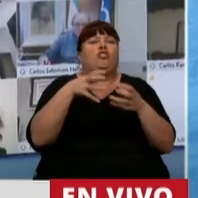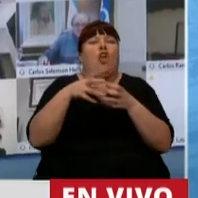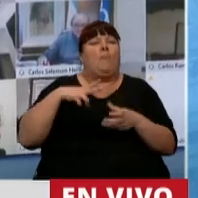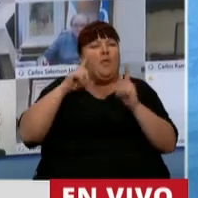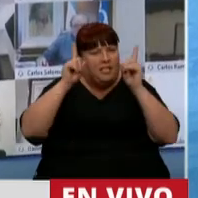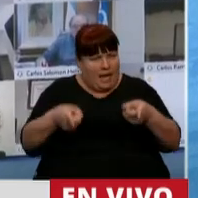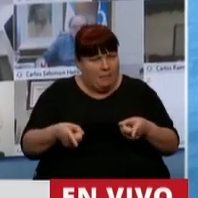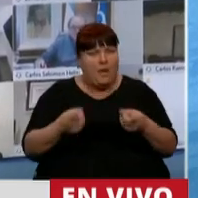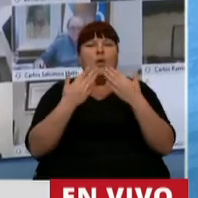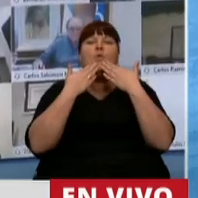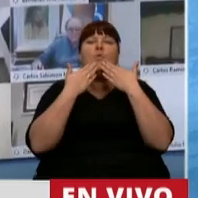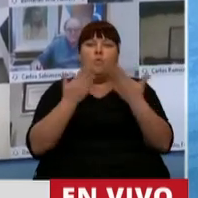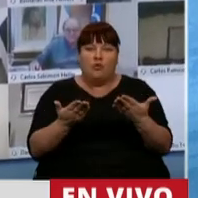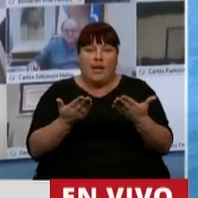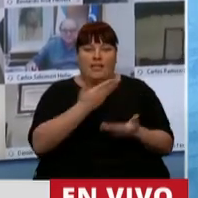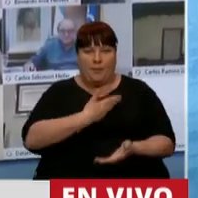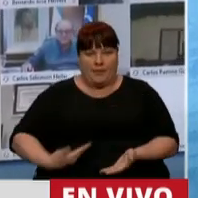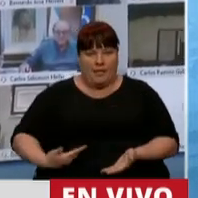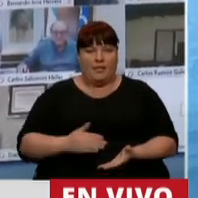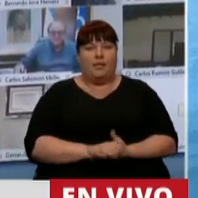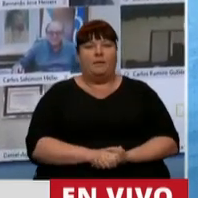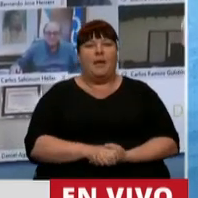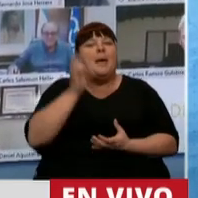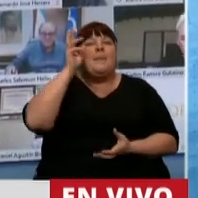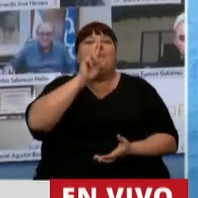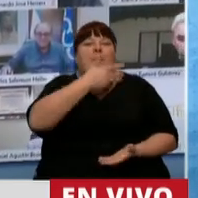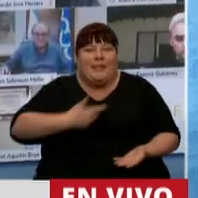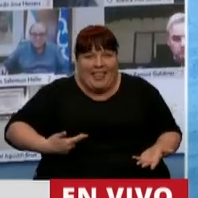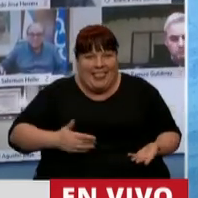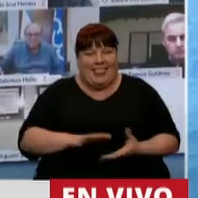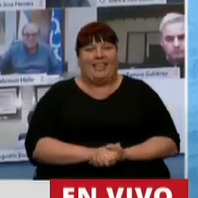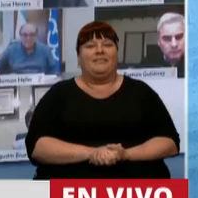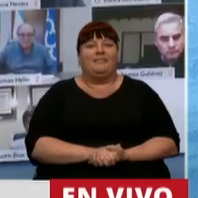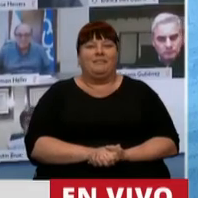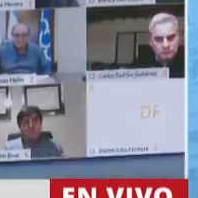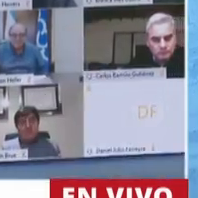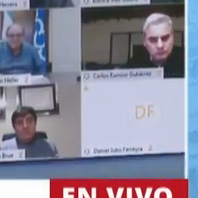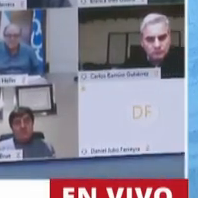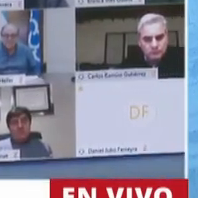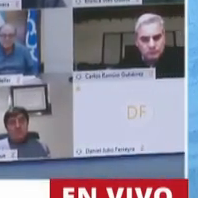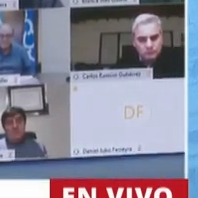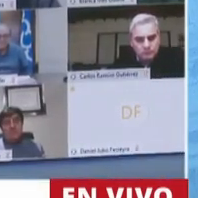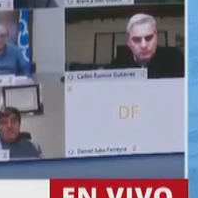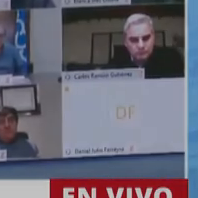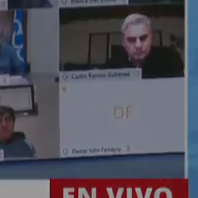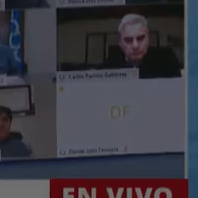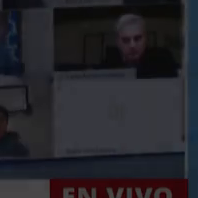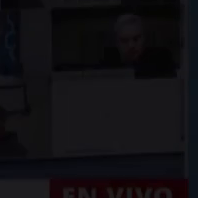privado muchas gracias señor presidente señora presidenta presidenta perdón gracias diputado gracias a